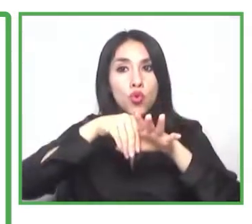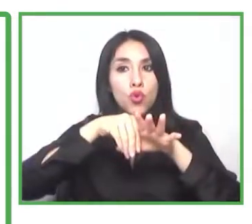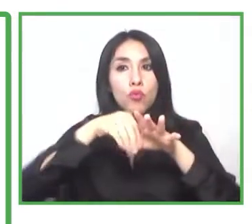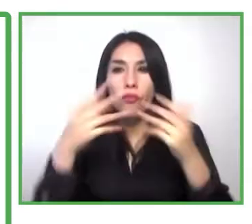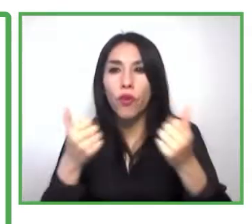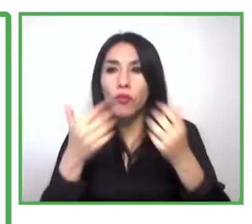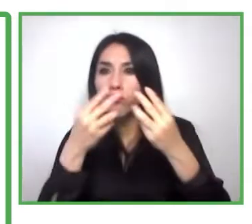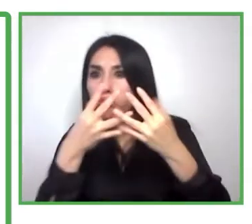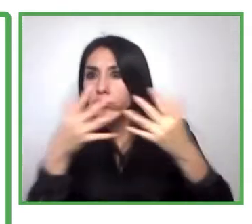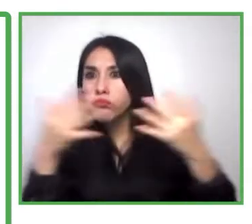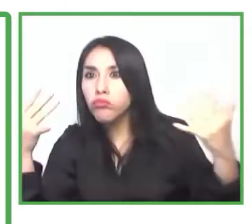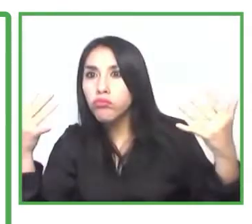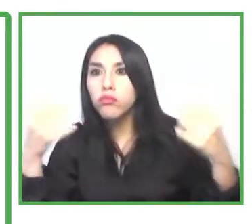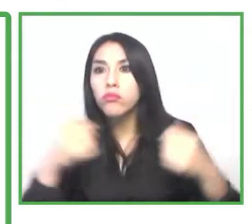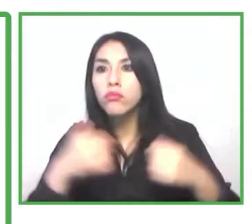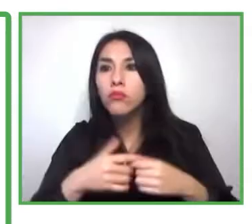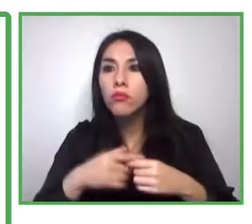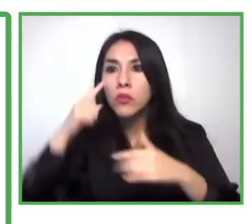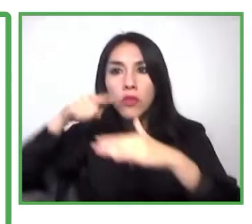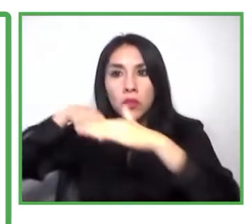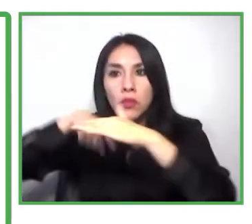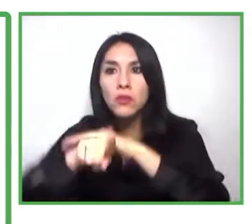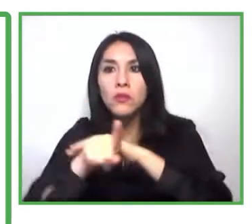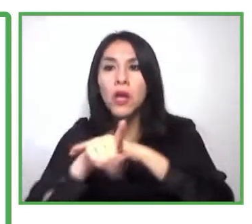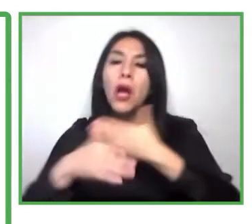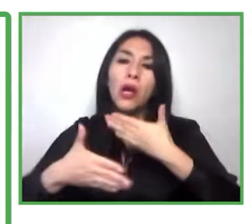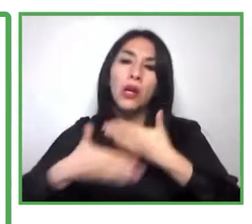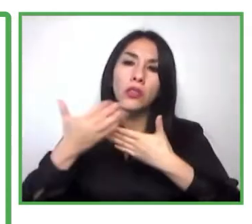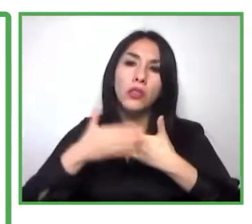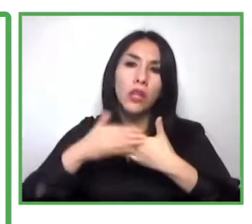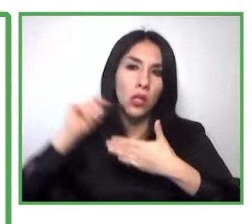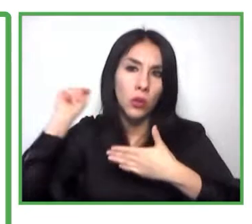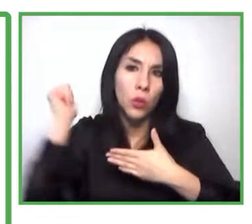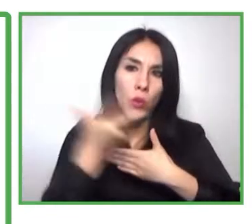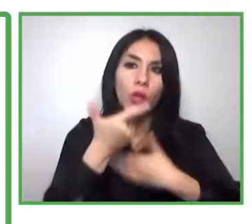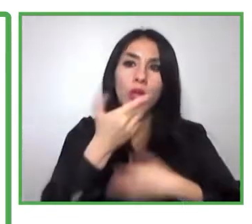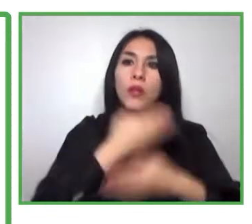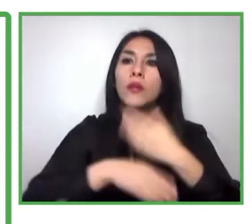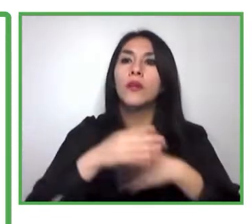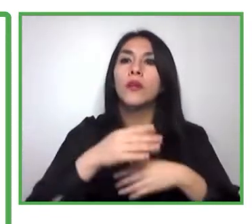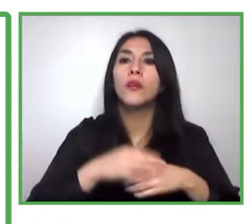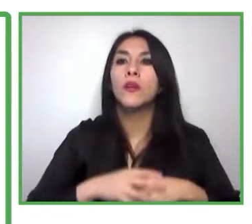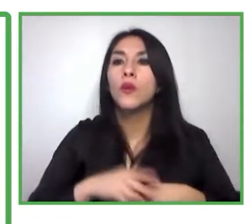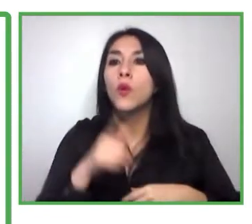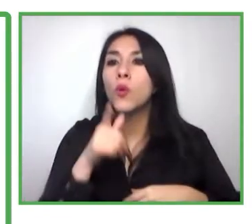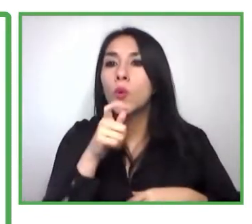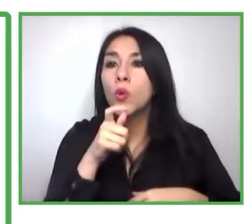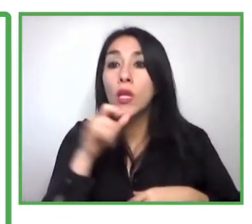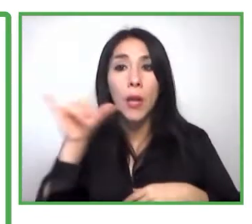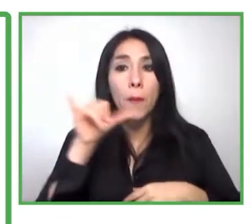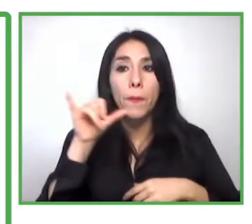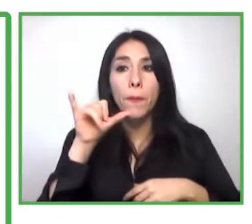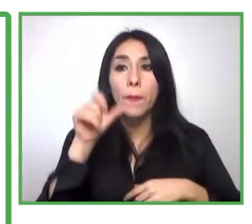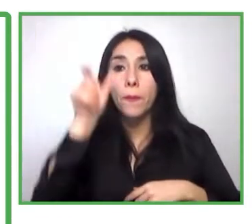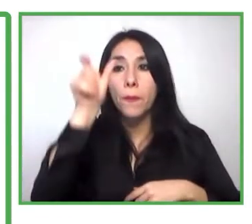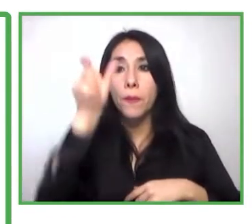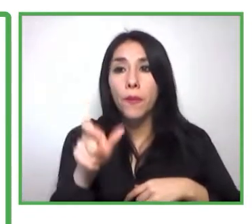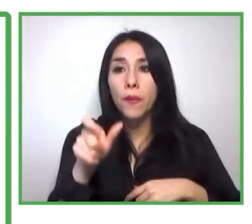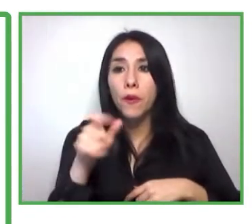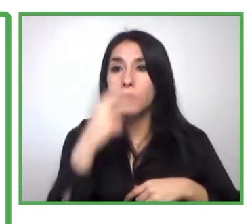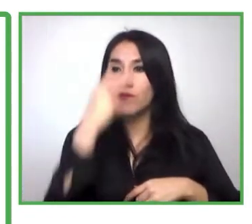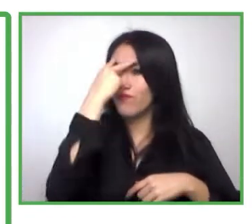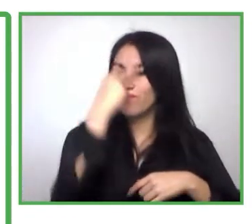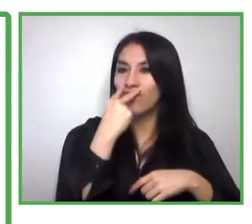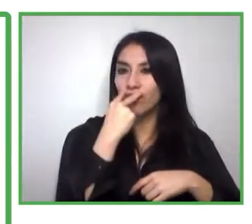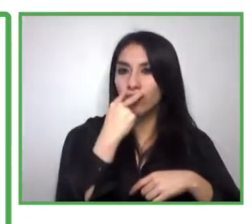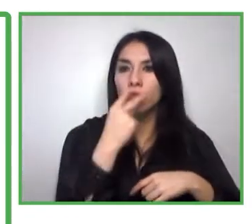y que, además sumado, tiene el aplicativo Visor, que es un aplicativo también de parte de nosotros, de Redapis, que permite conectar